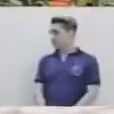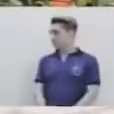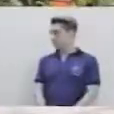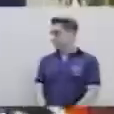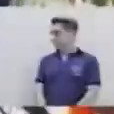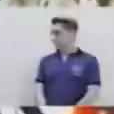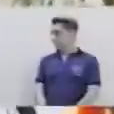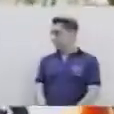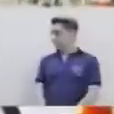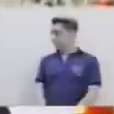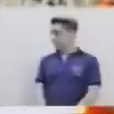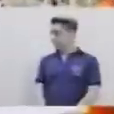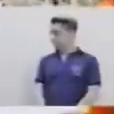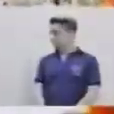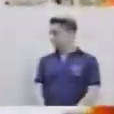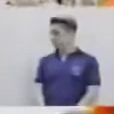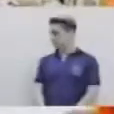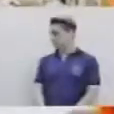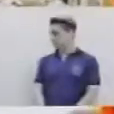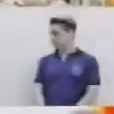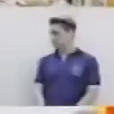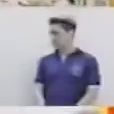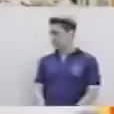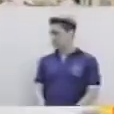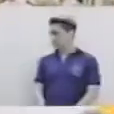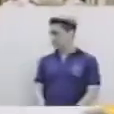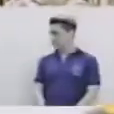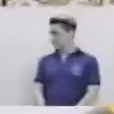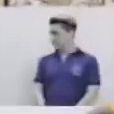bien.